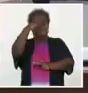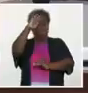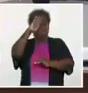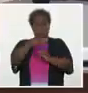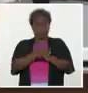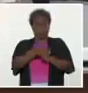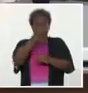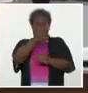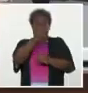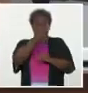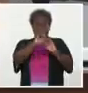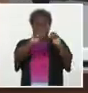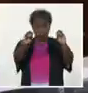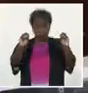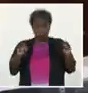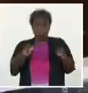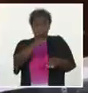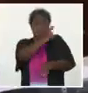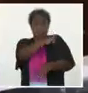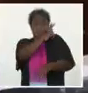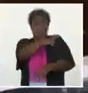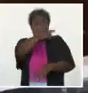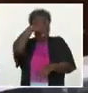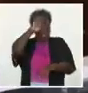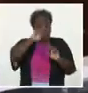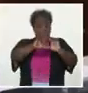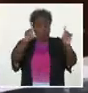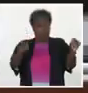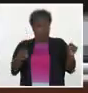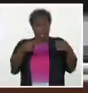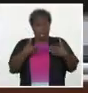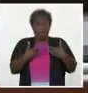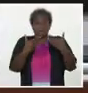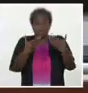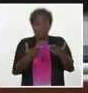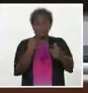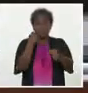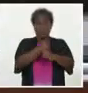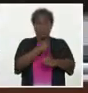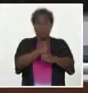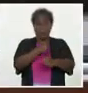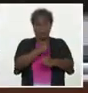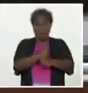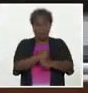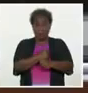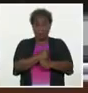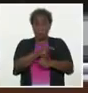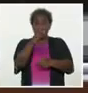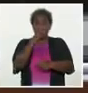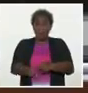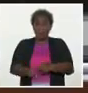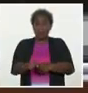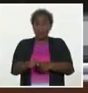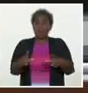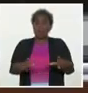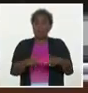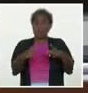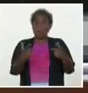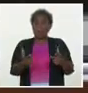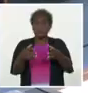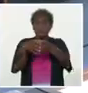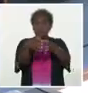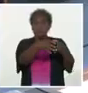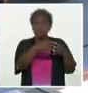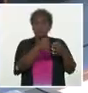dirigentes de todo el país a dedicarse en cuerpo y alma para garantizar el éxito de la intervención sanitaria en grupos de